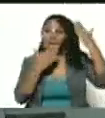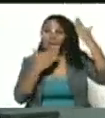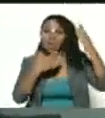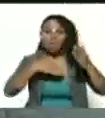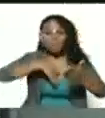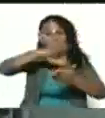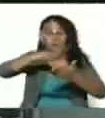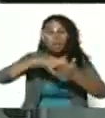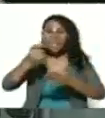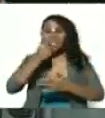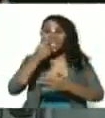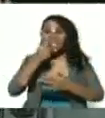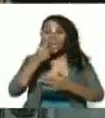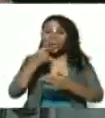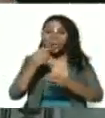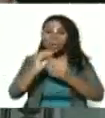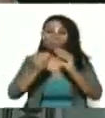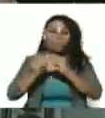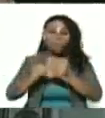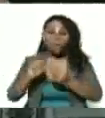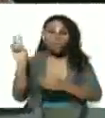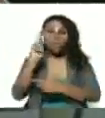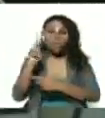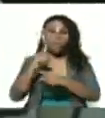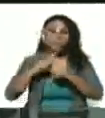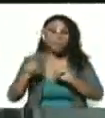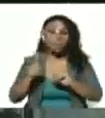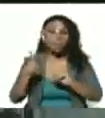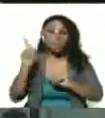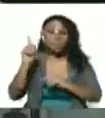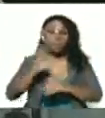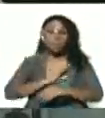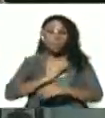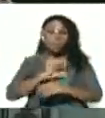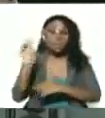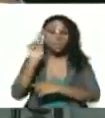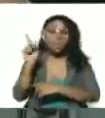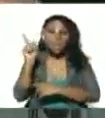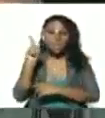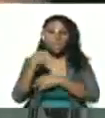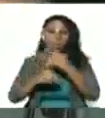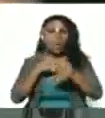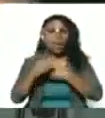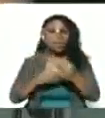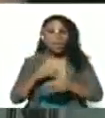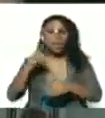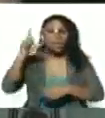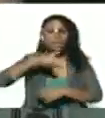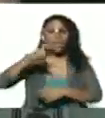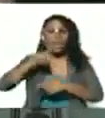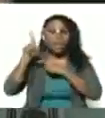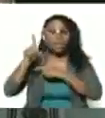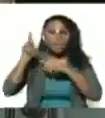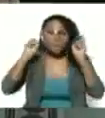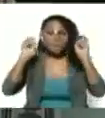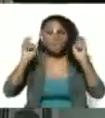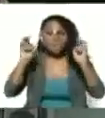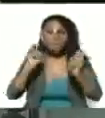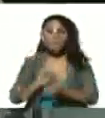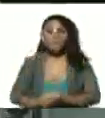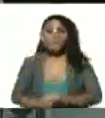pintaje verde con su bucarda de Venezuela pero son venezolanas y nos sirve para lo que se va a utilizar en ese ambiente